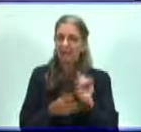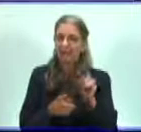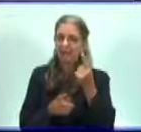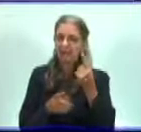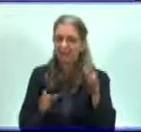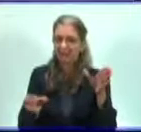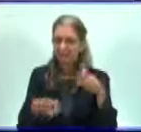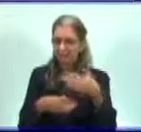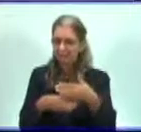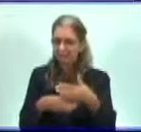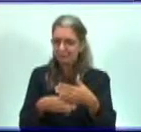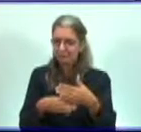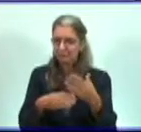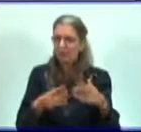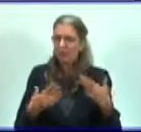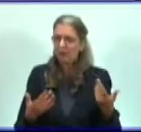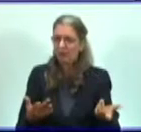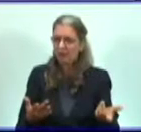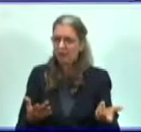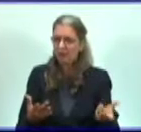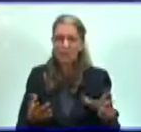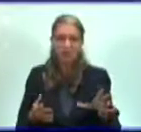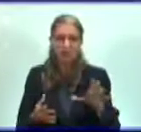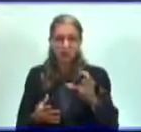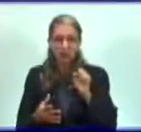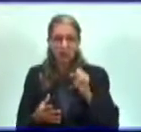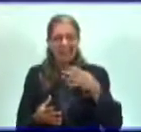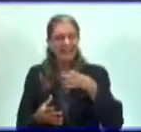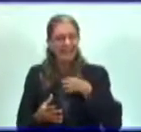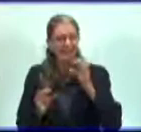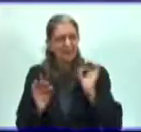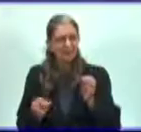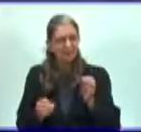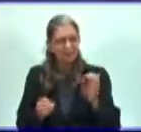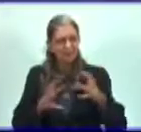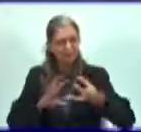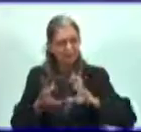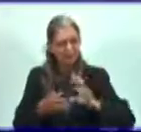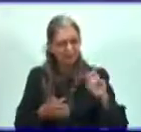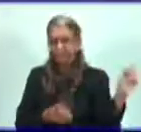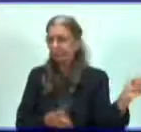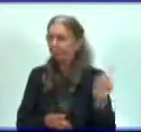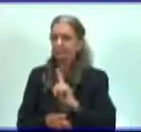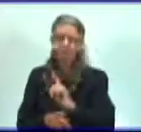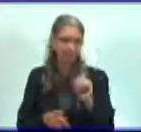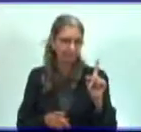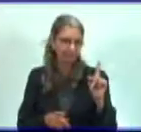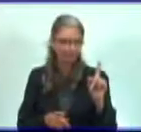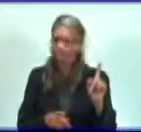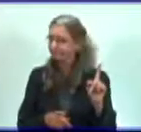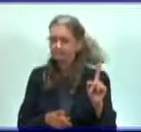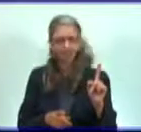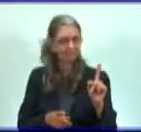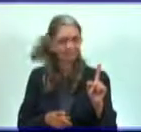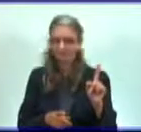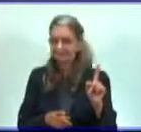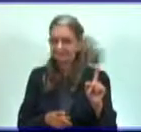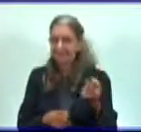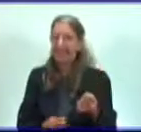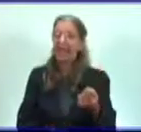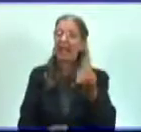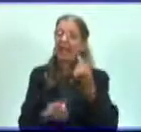conclusión. ¿Tienen todos los virus la misma forma? No. Todos los virus no tienen la misma forma.